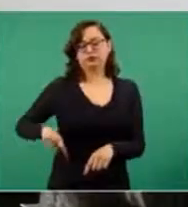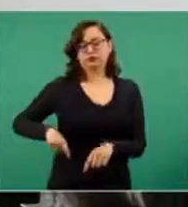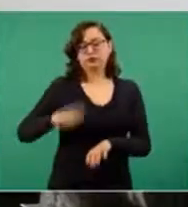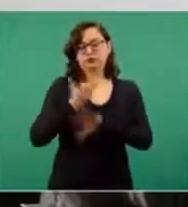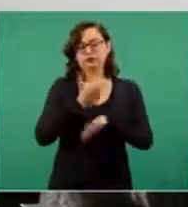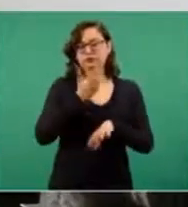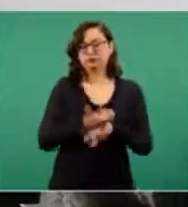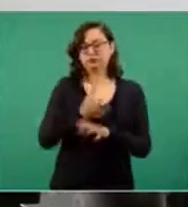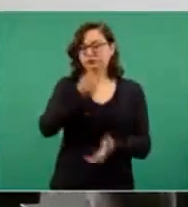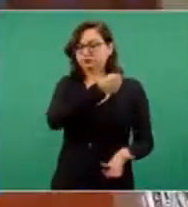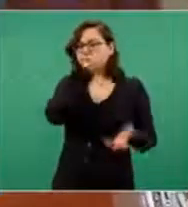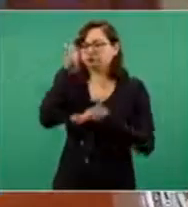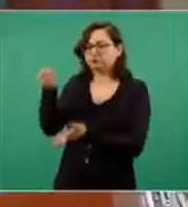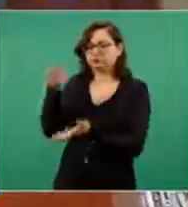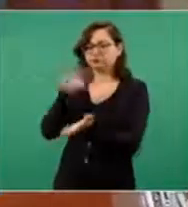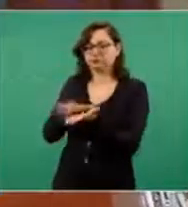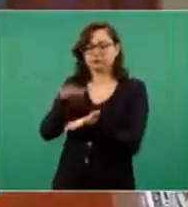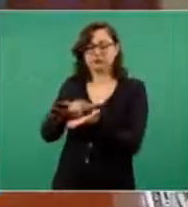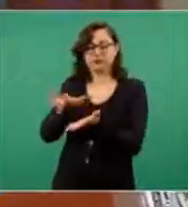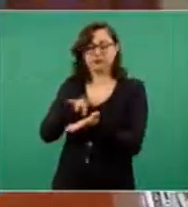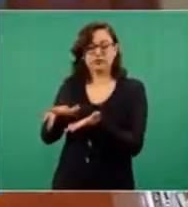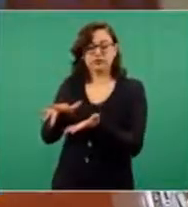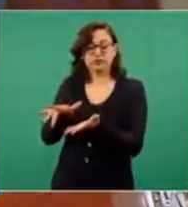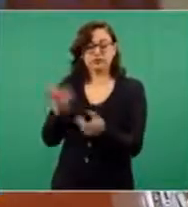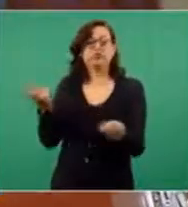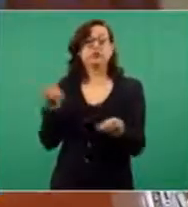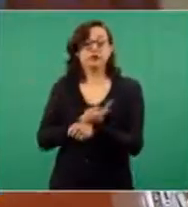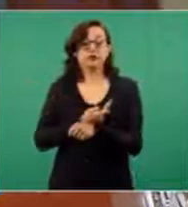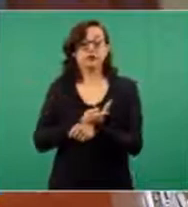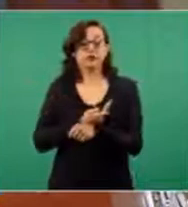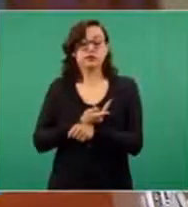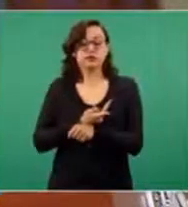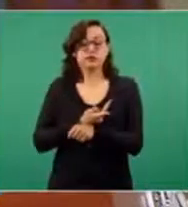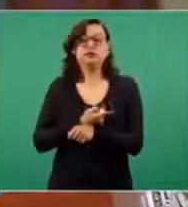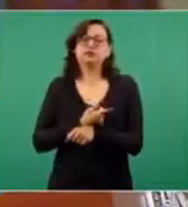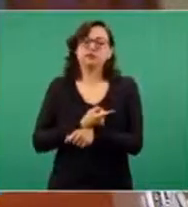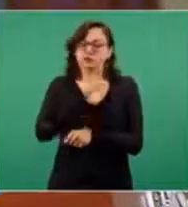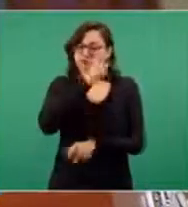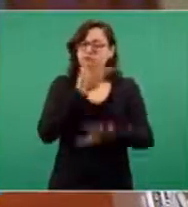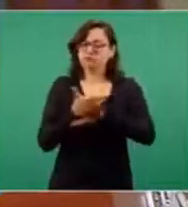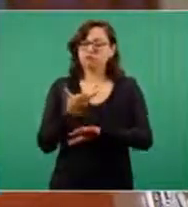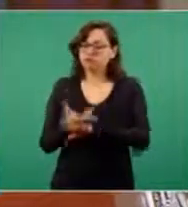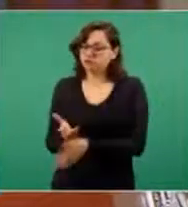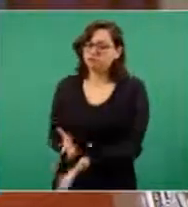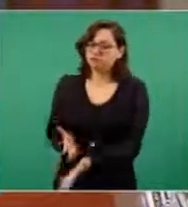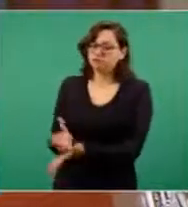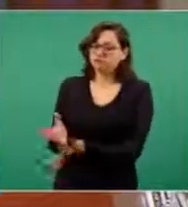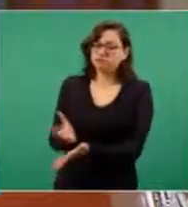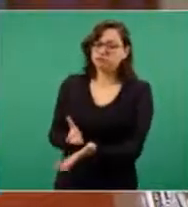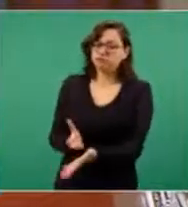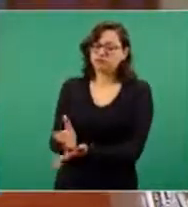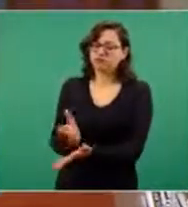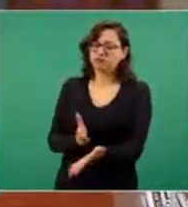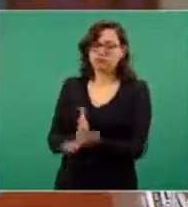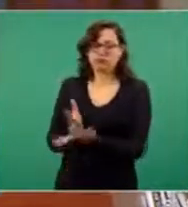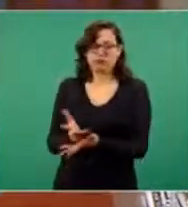Unidos. Es un acto de intervencionismo que